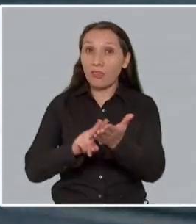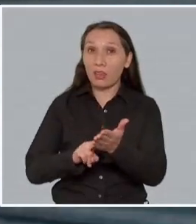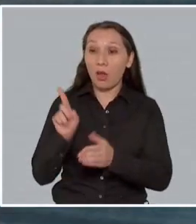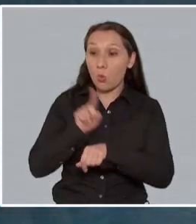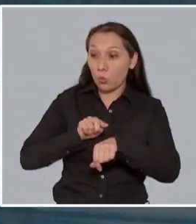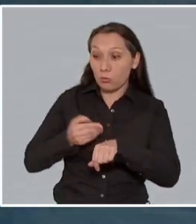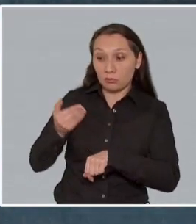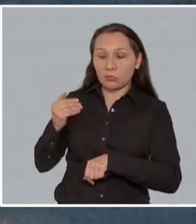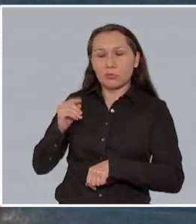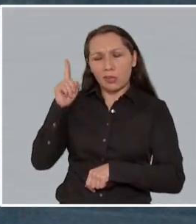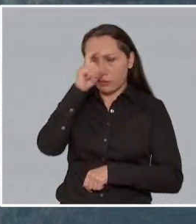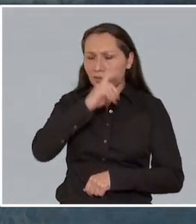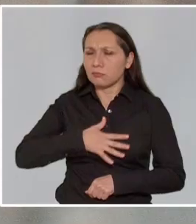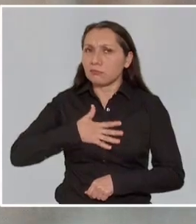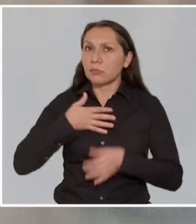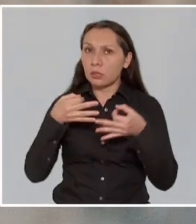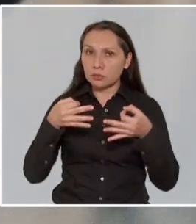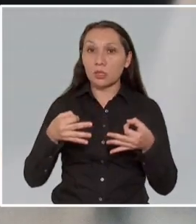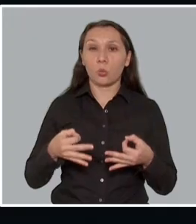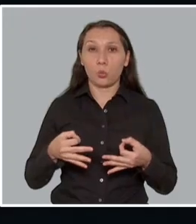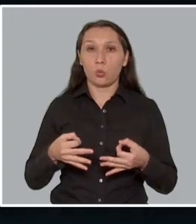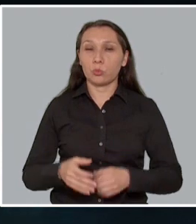La verdad es que últimamente nos ha costado sentirse seguro.